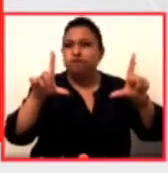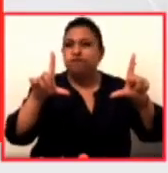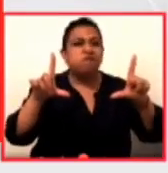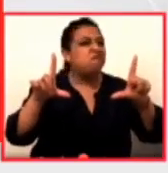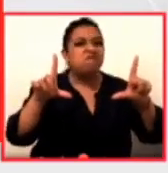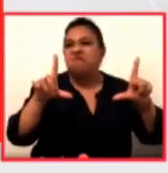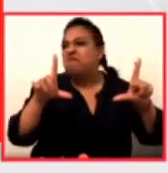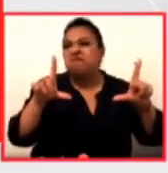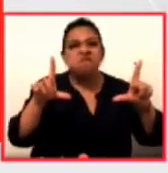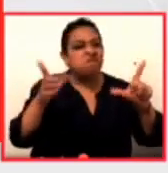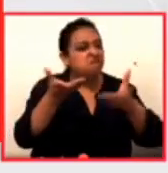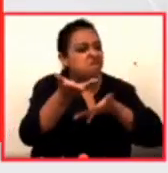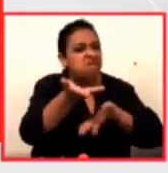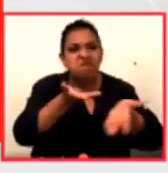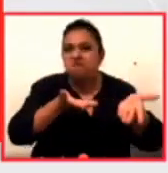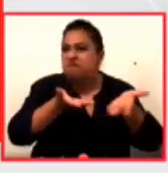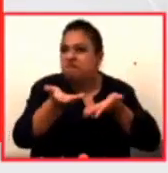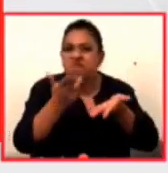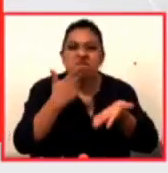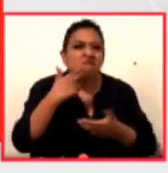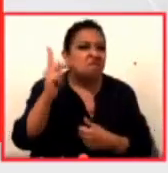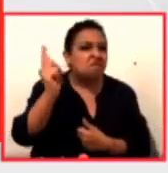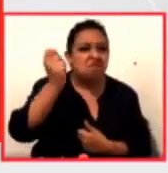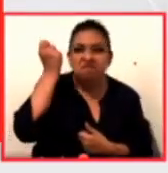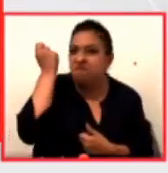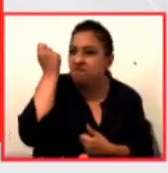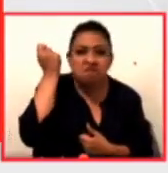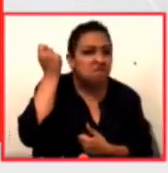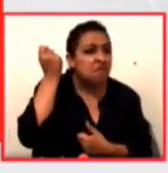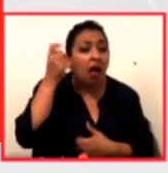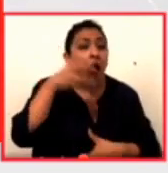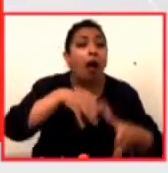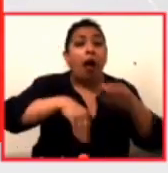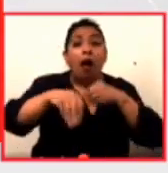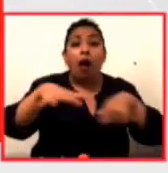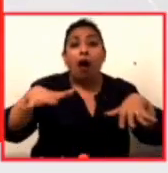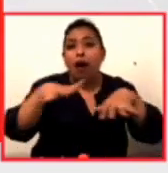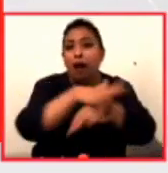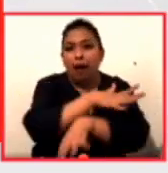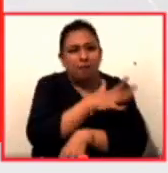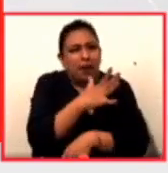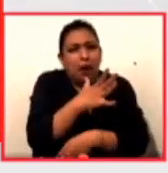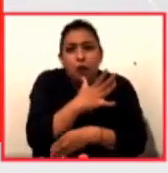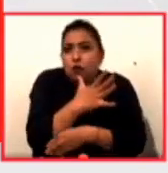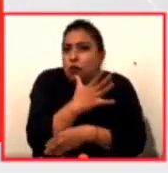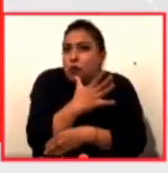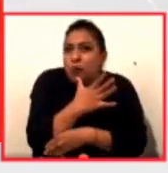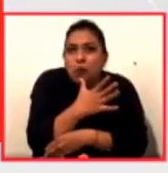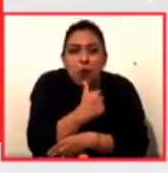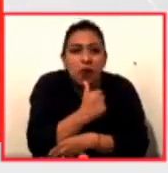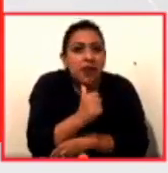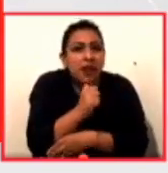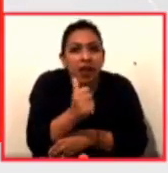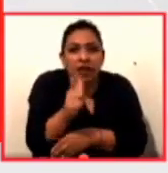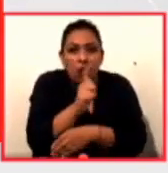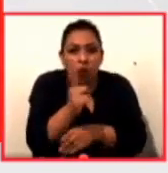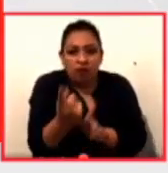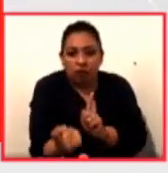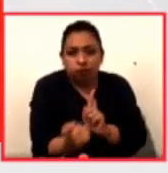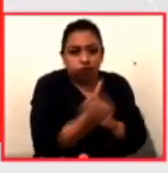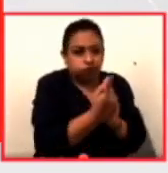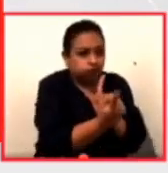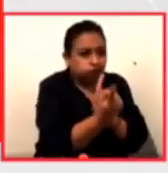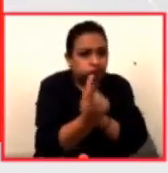ninguna mediación, ninguna tecnología puede suplir de ninguna manera el encuentro con el otro.